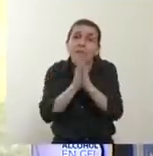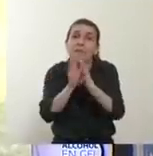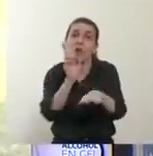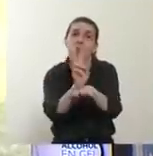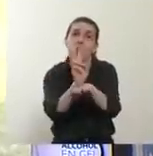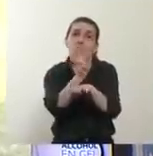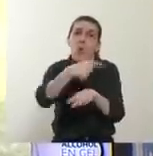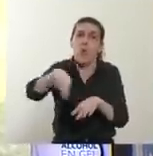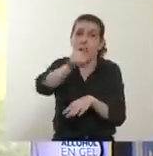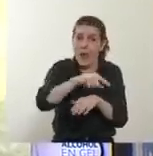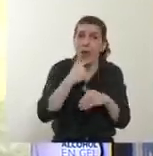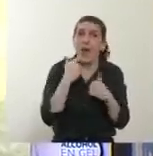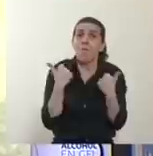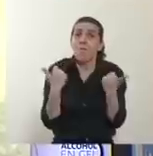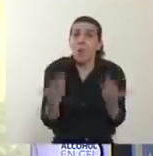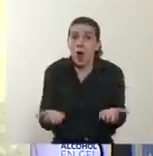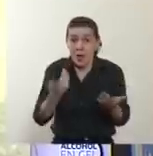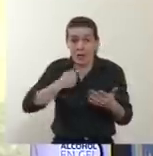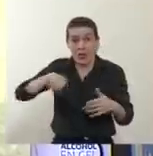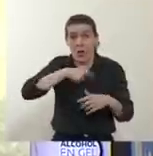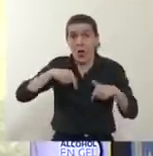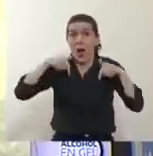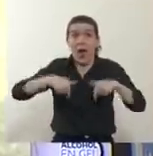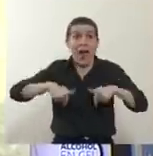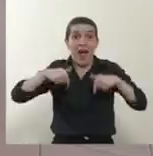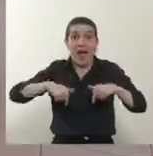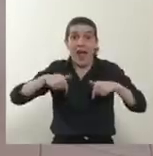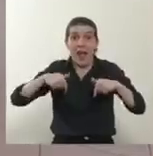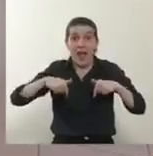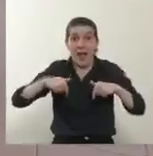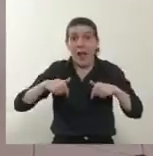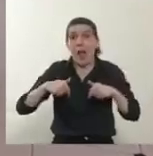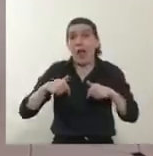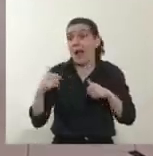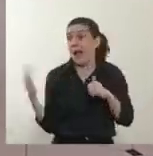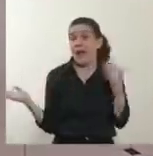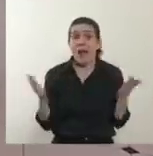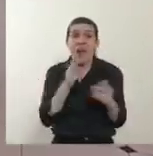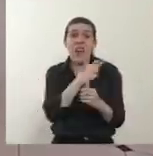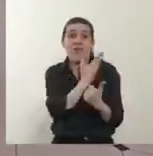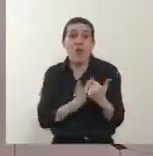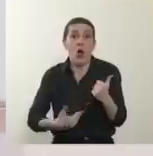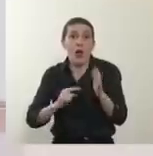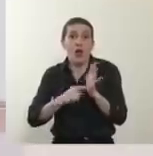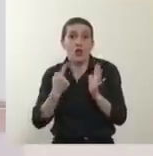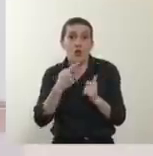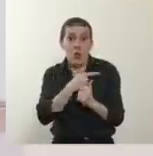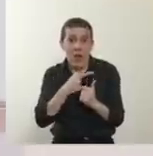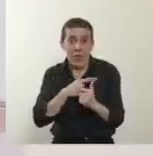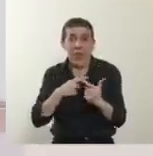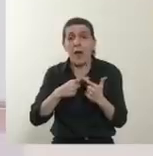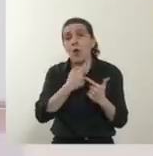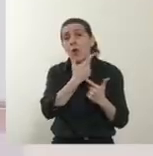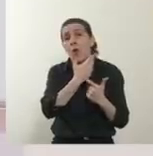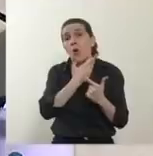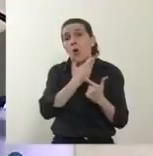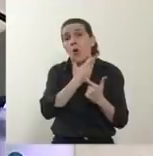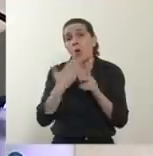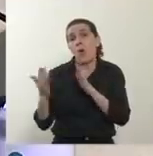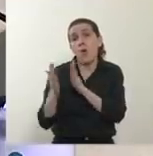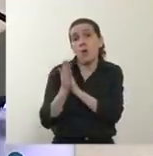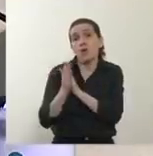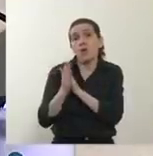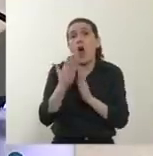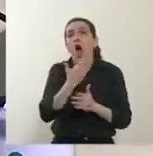Y por eso estamos aquí, junto al jefe de gobierno de la Ciudad de Buenos Aires, junto al gobernador de la